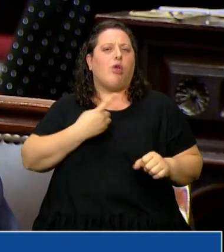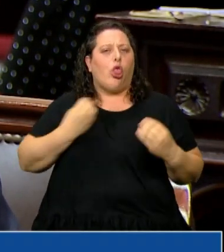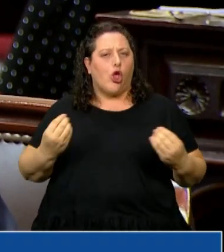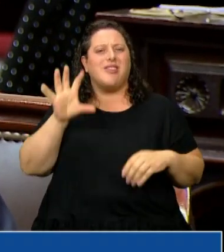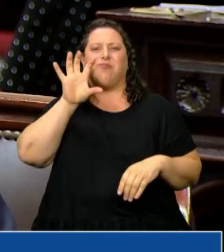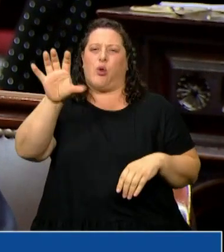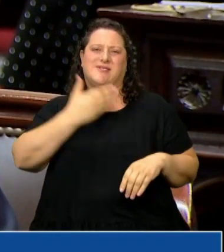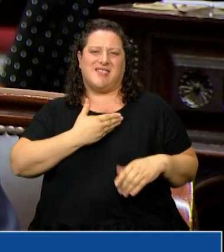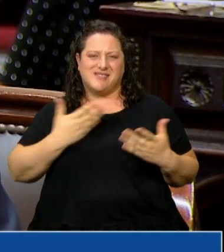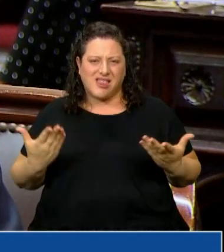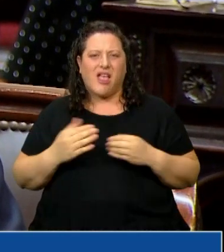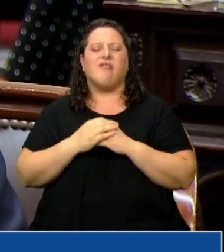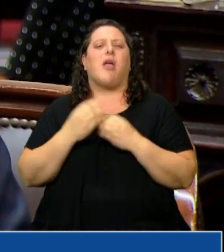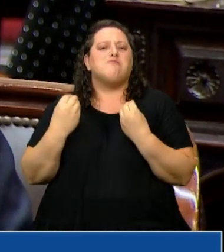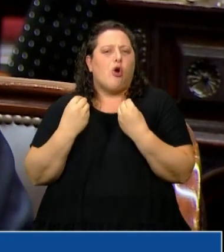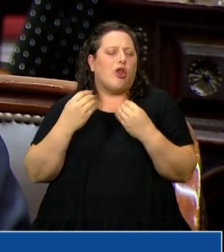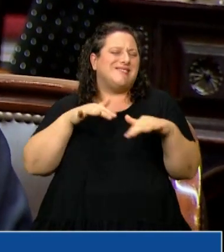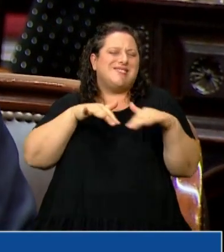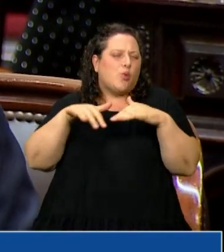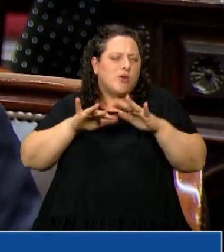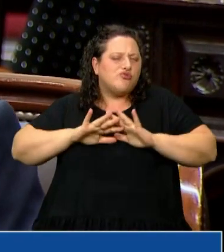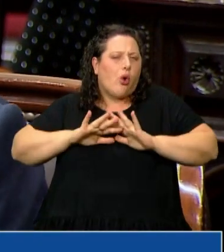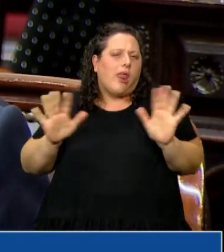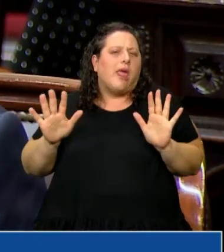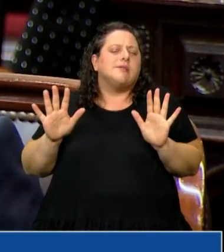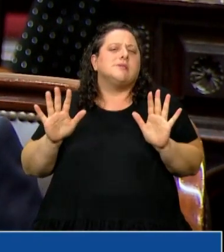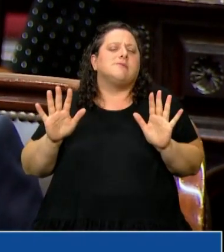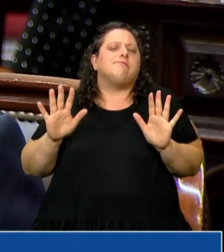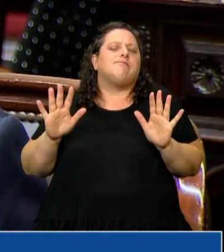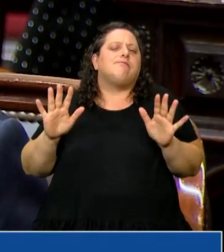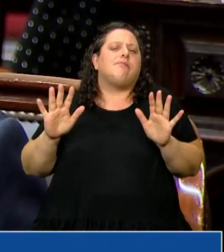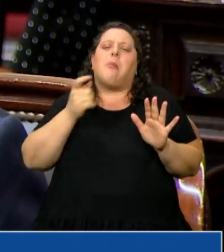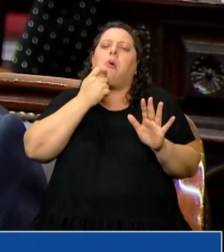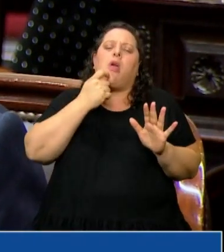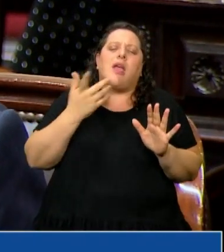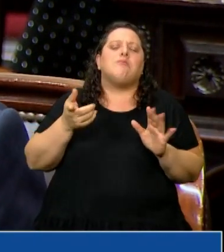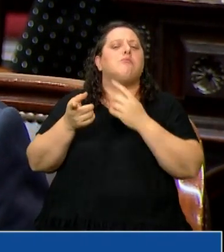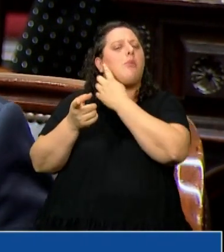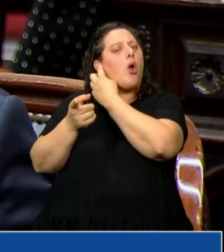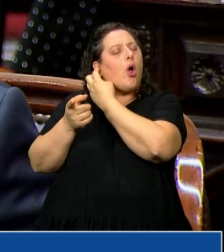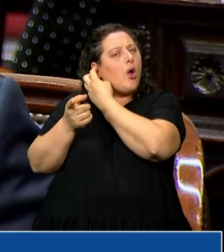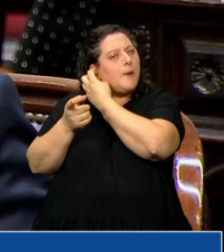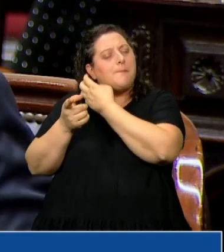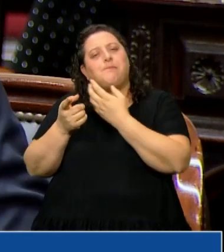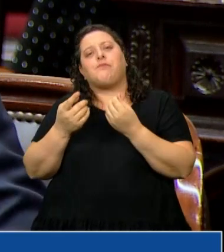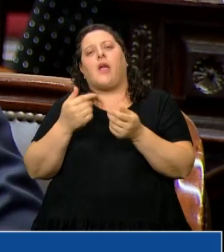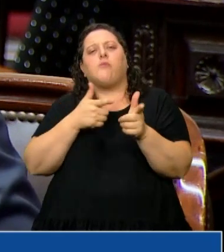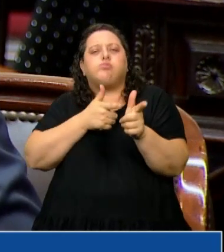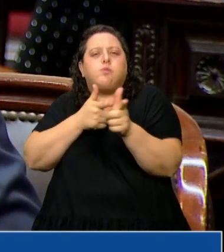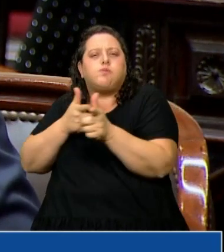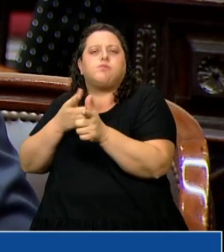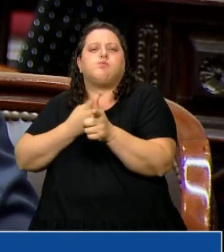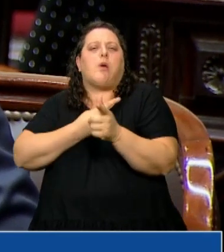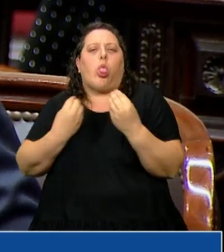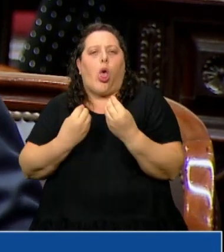acontecimientos externos, como fue el caso de un tiroteo